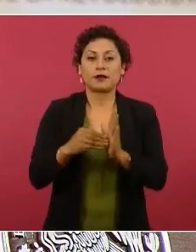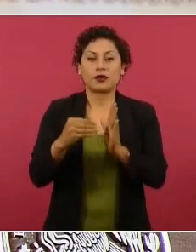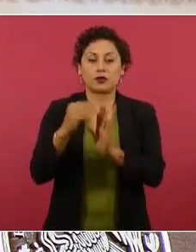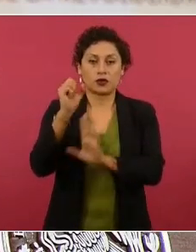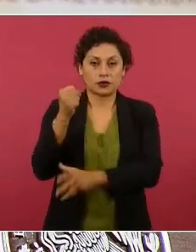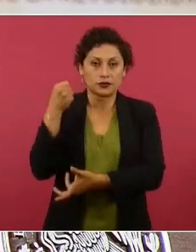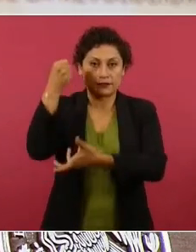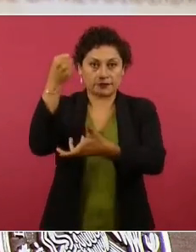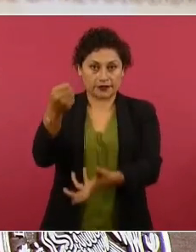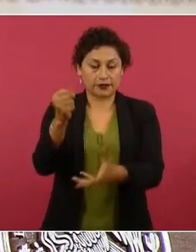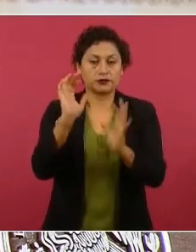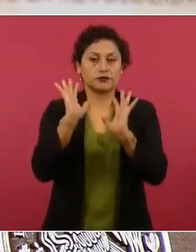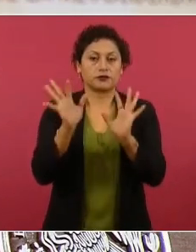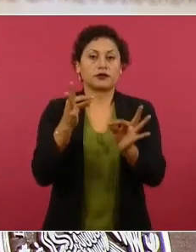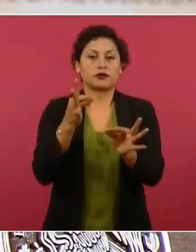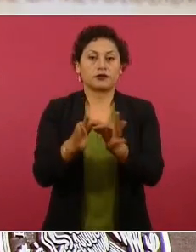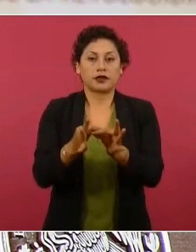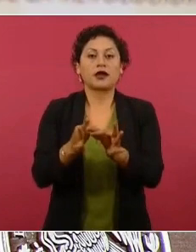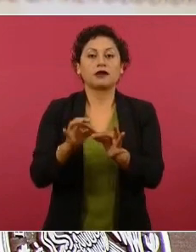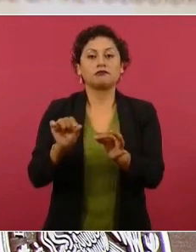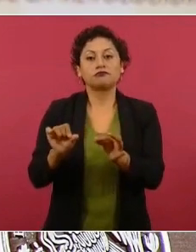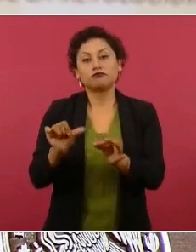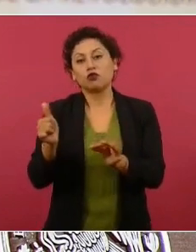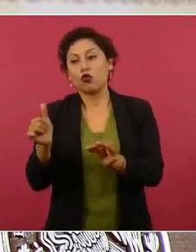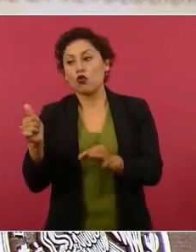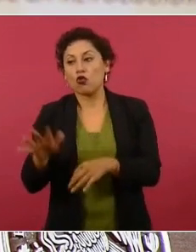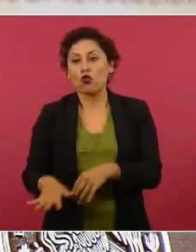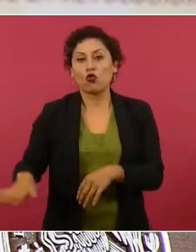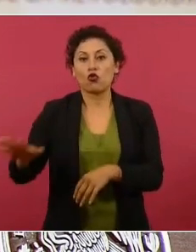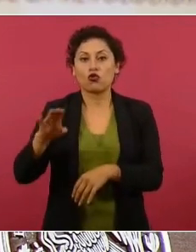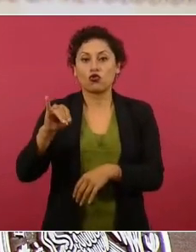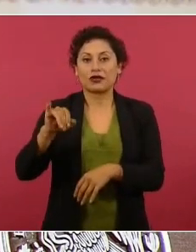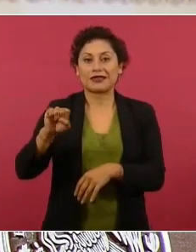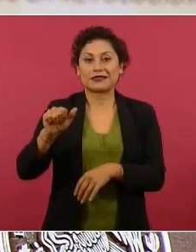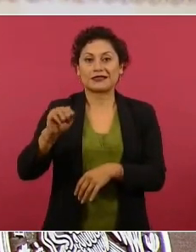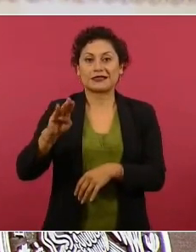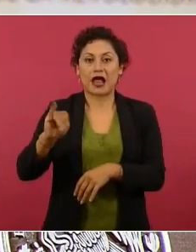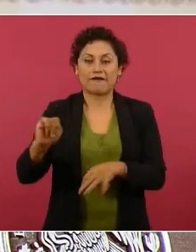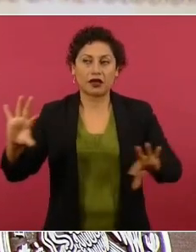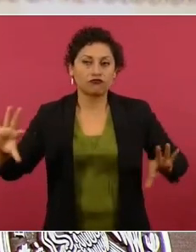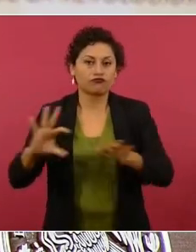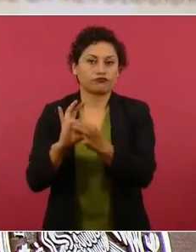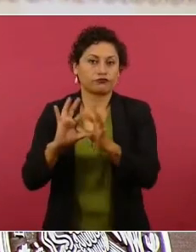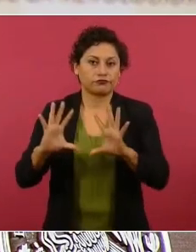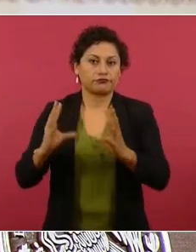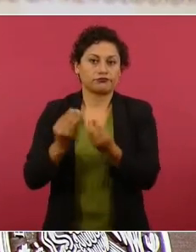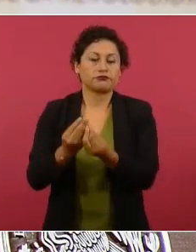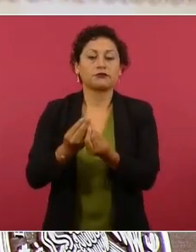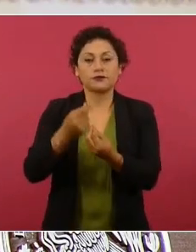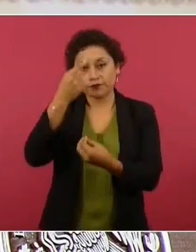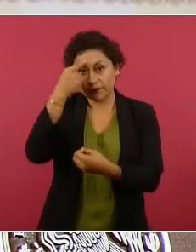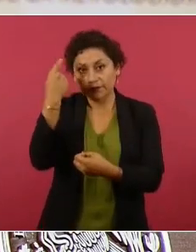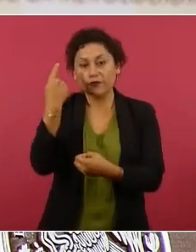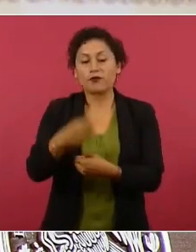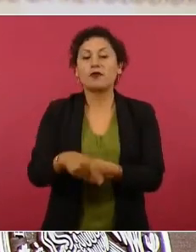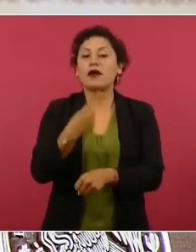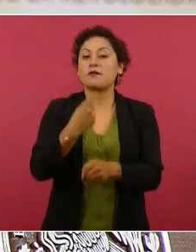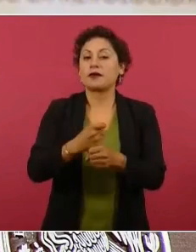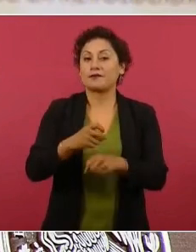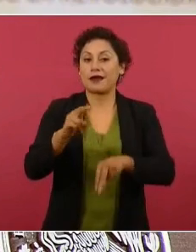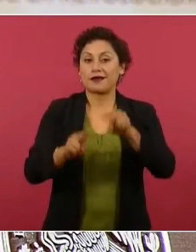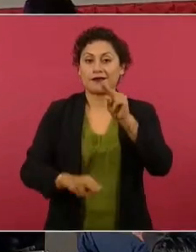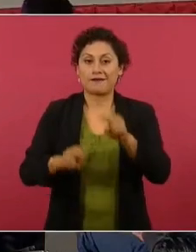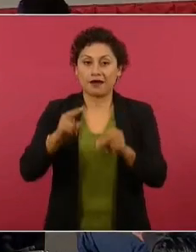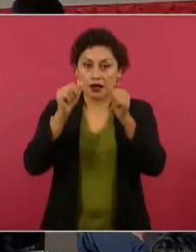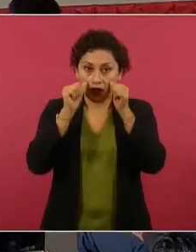que se suman también a los esfuerzos que está haciendo el Insabi para la rehabilitación del primer nivel de atención, en